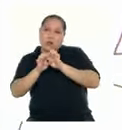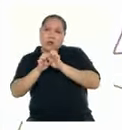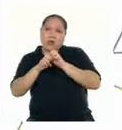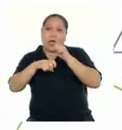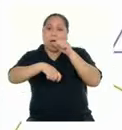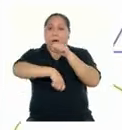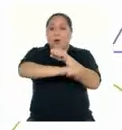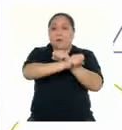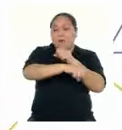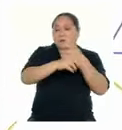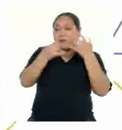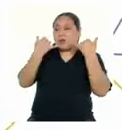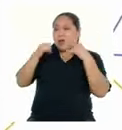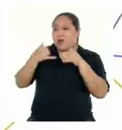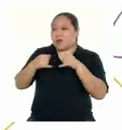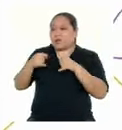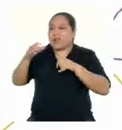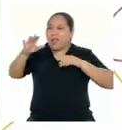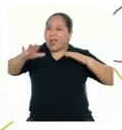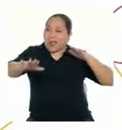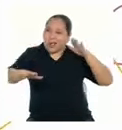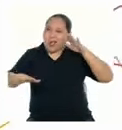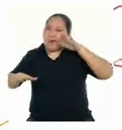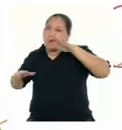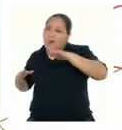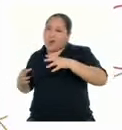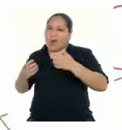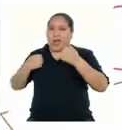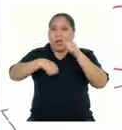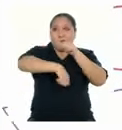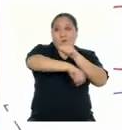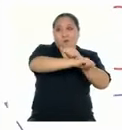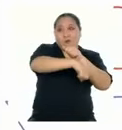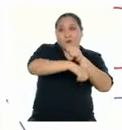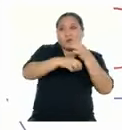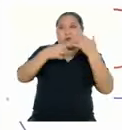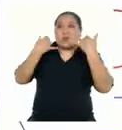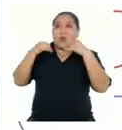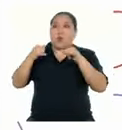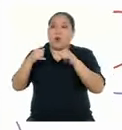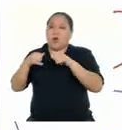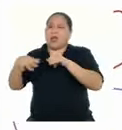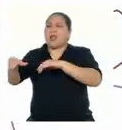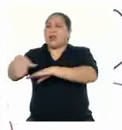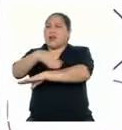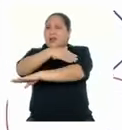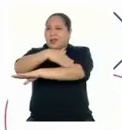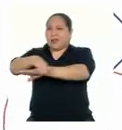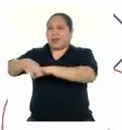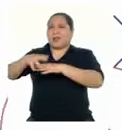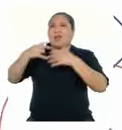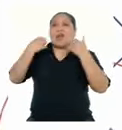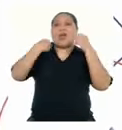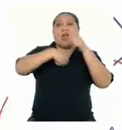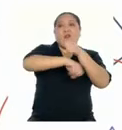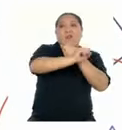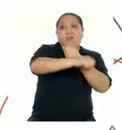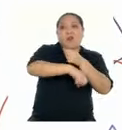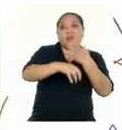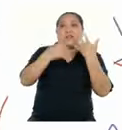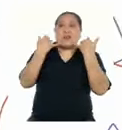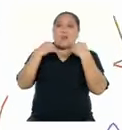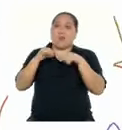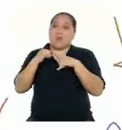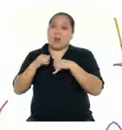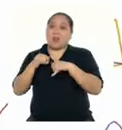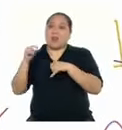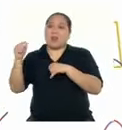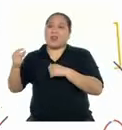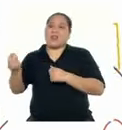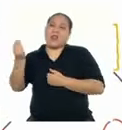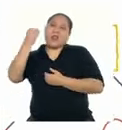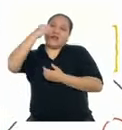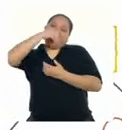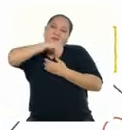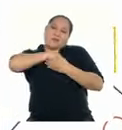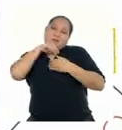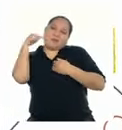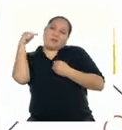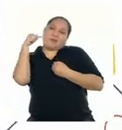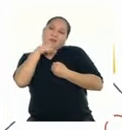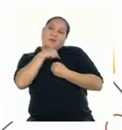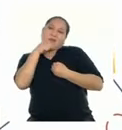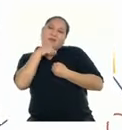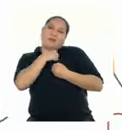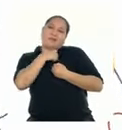Al fútbol se juega en la playa Al fútbol se juega en la calle Al fútbol se juega en el alma